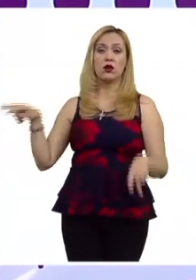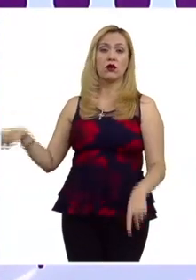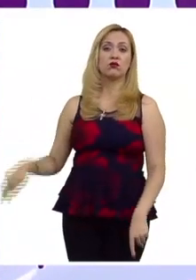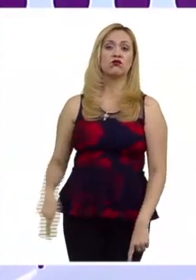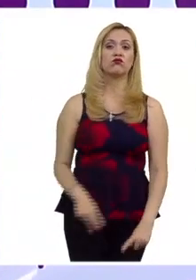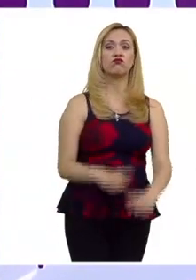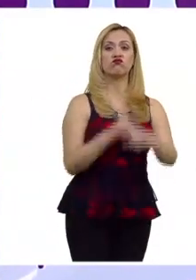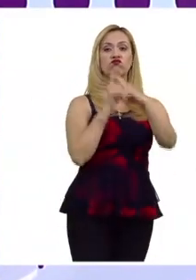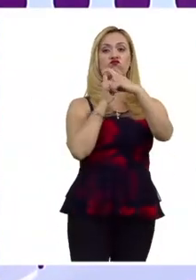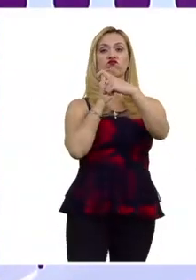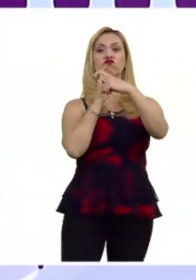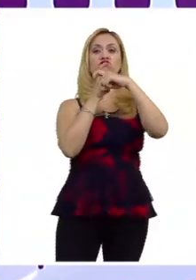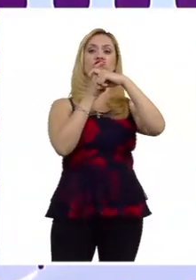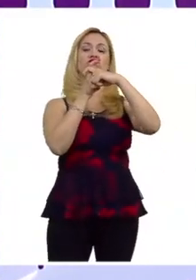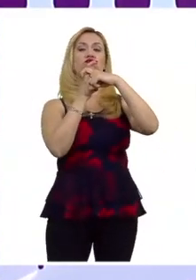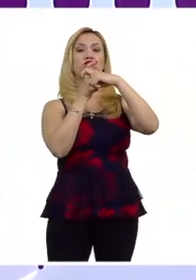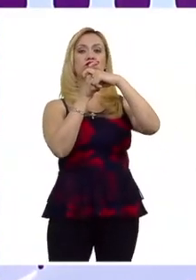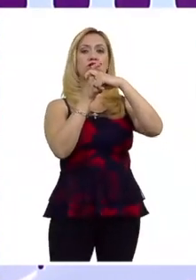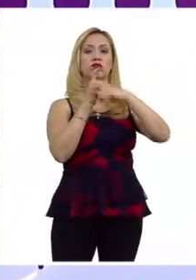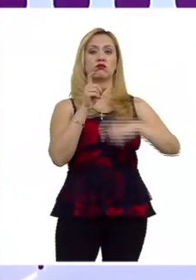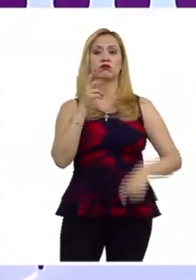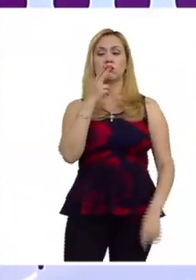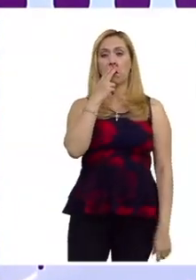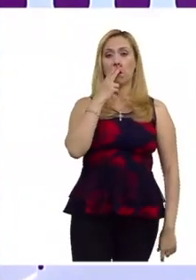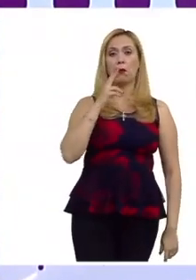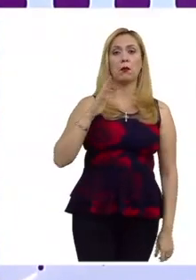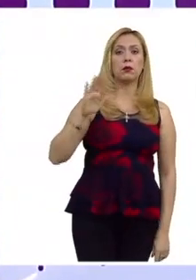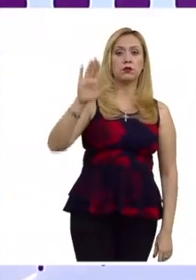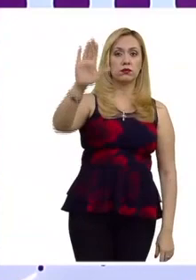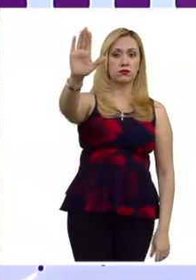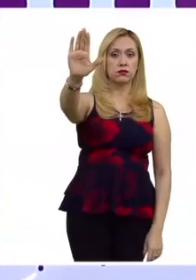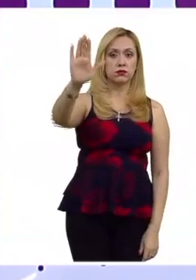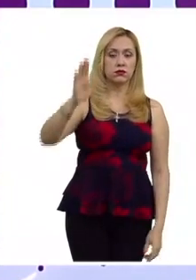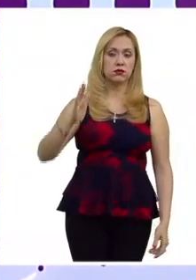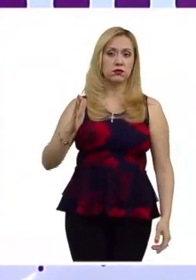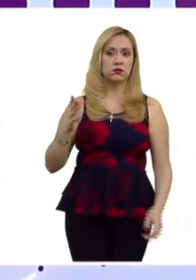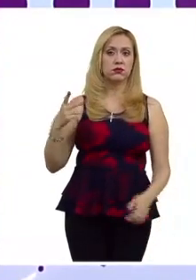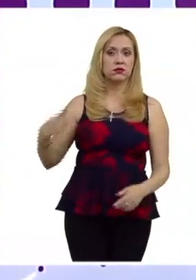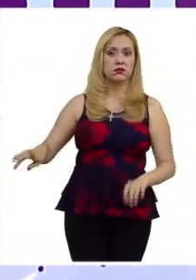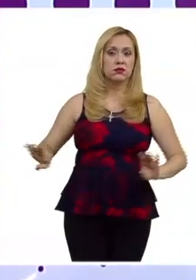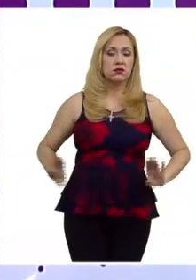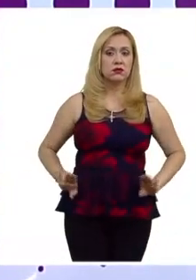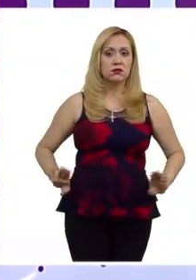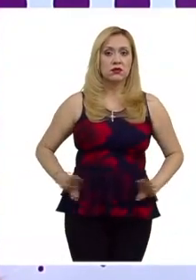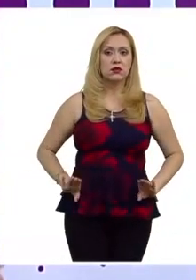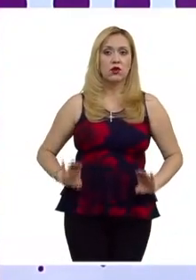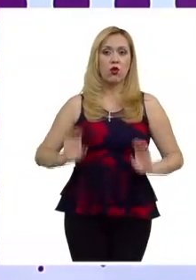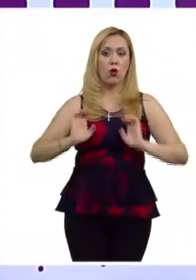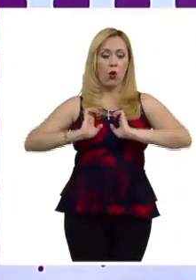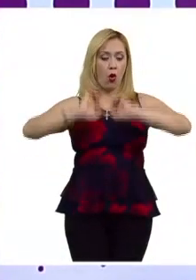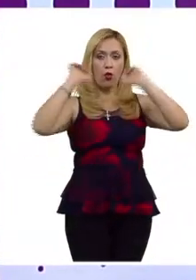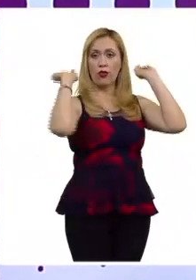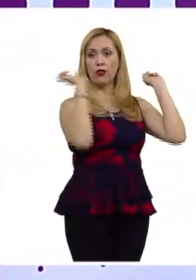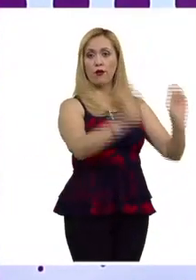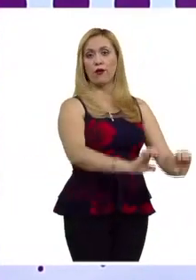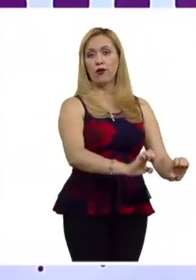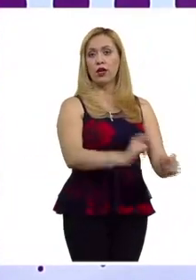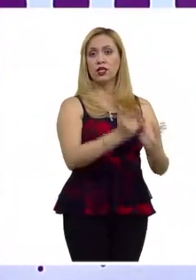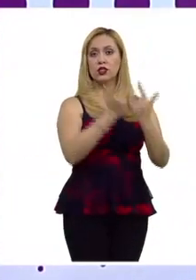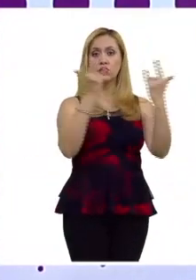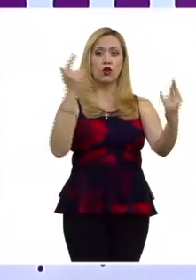símbolo reconocido en Occidente como caracterizador de un odio que está